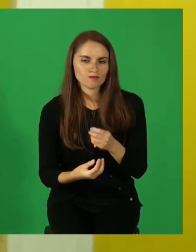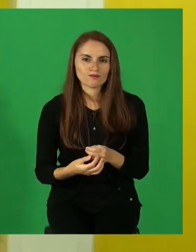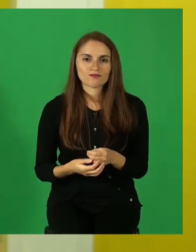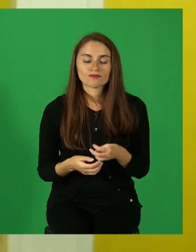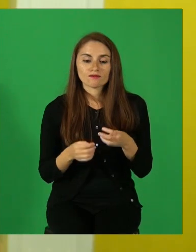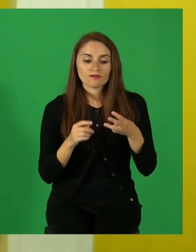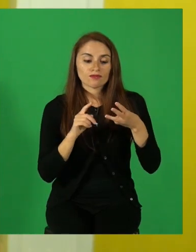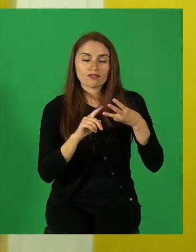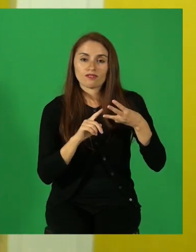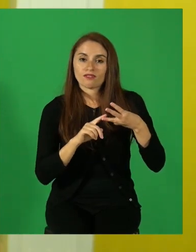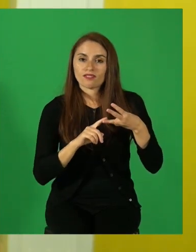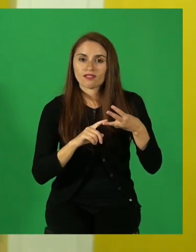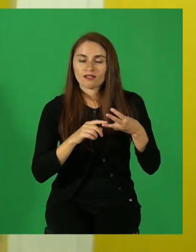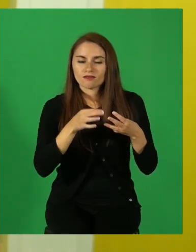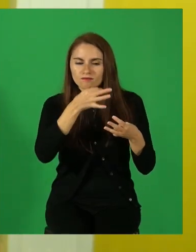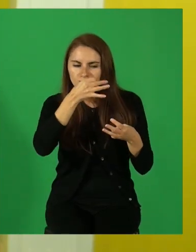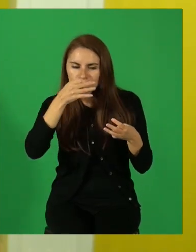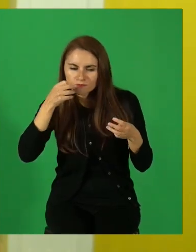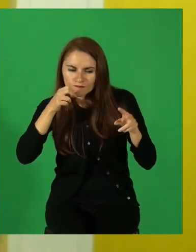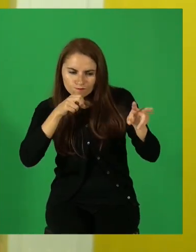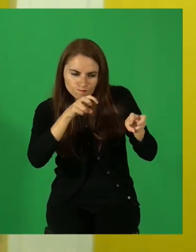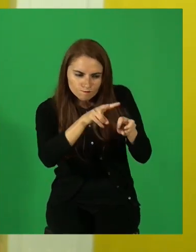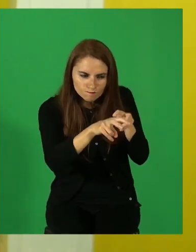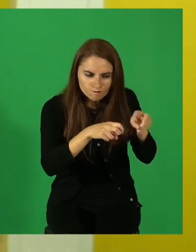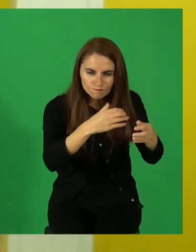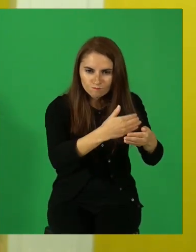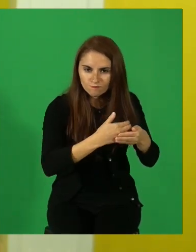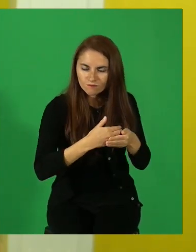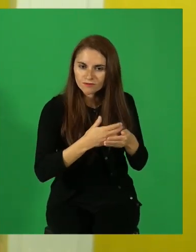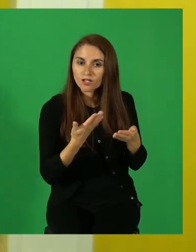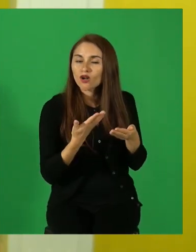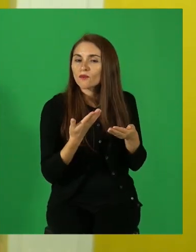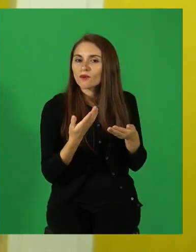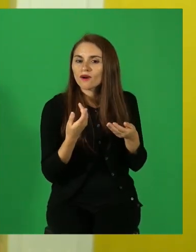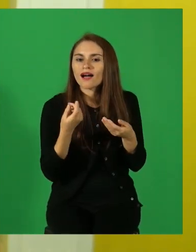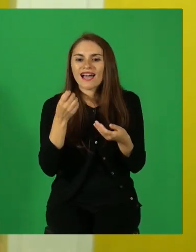Al avaro, con la riqueza y con la avaricia.